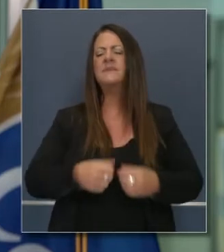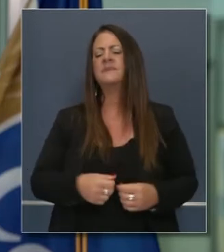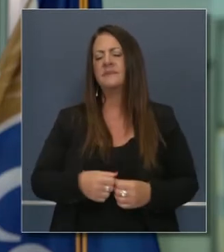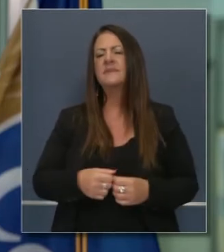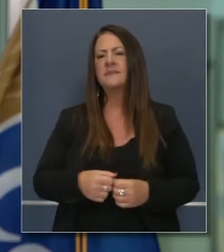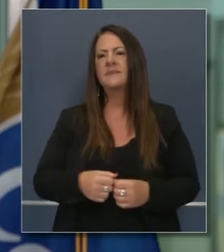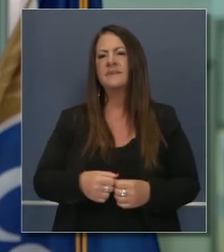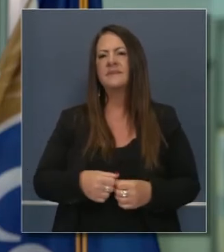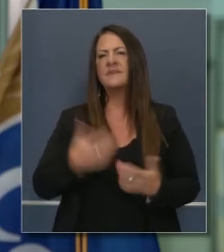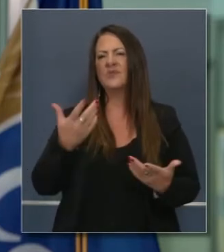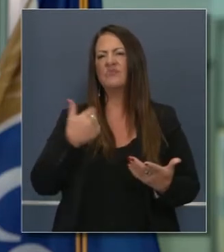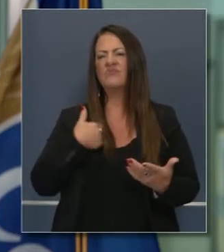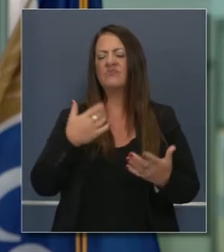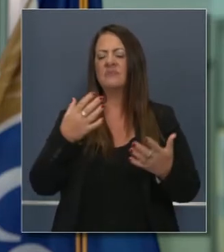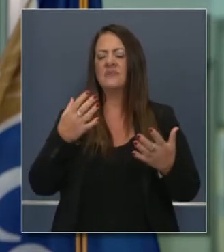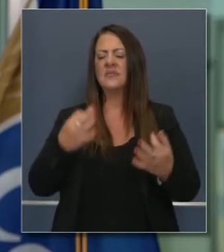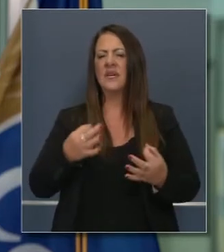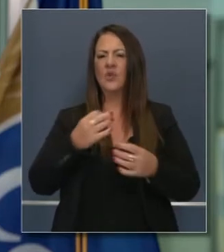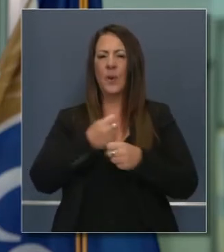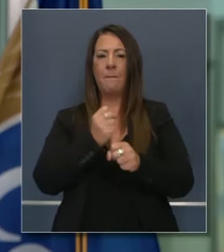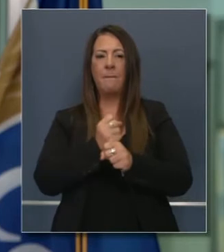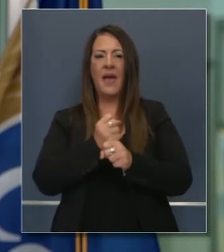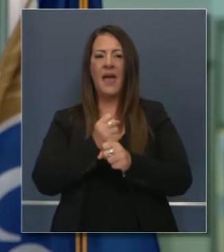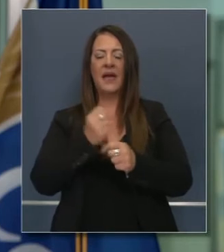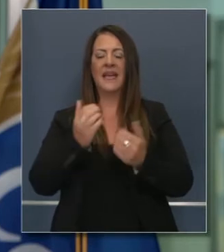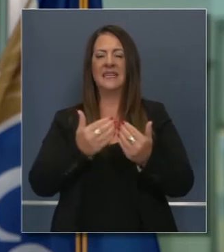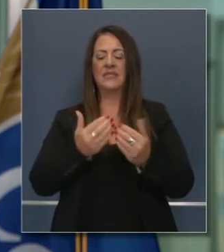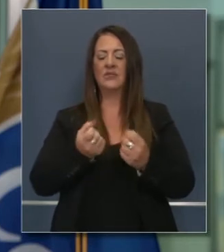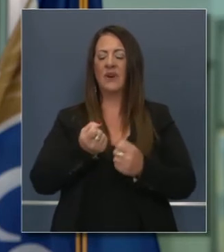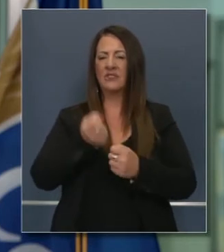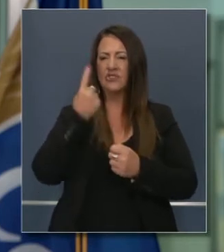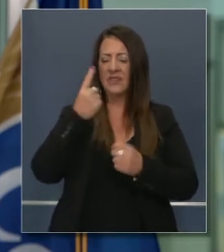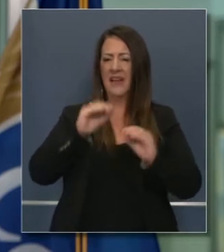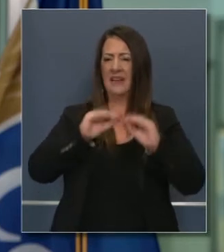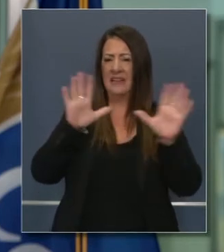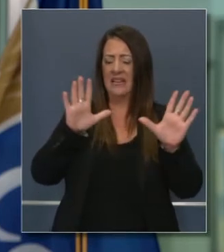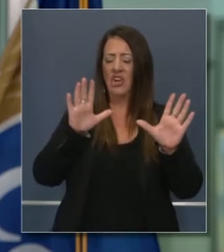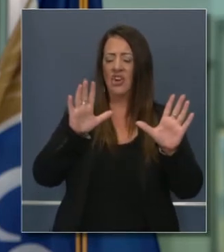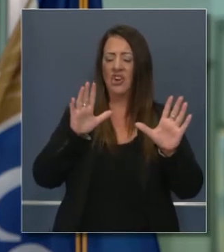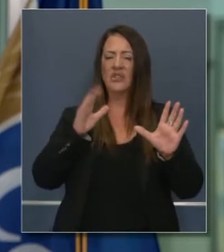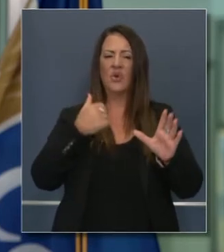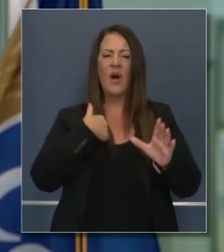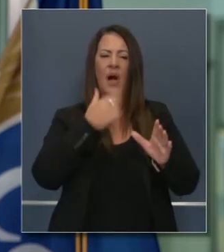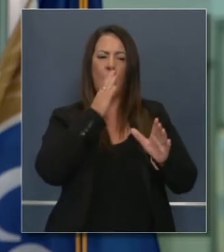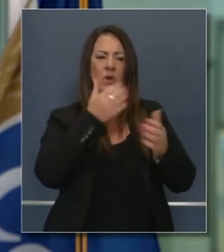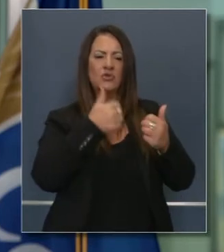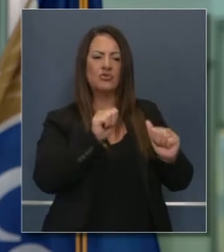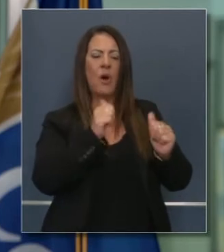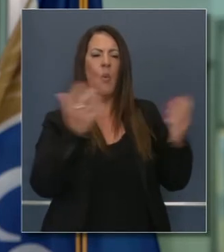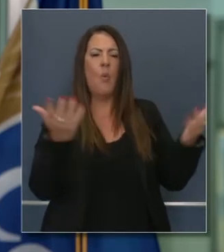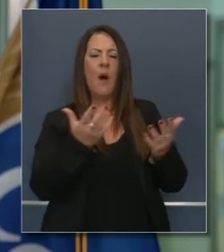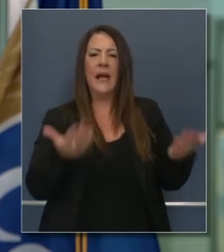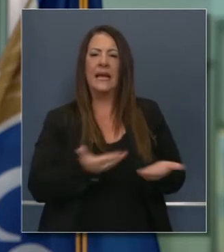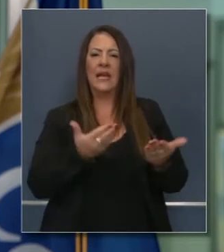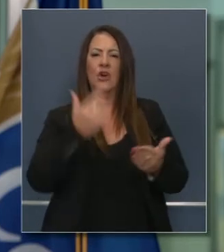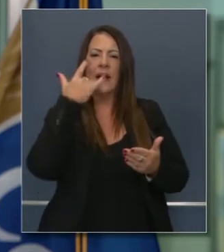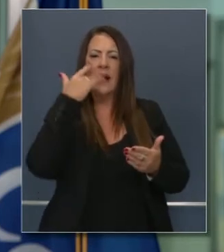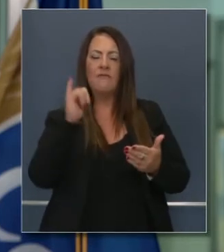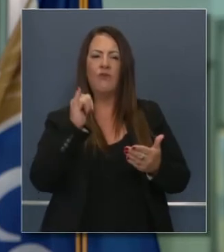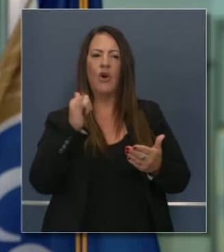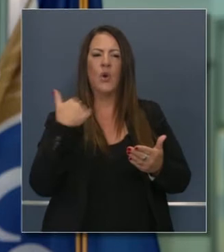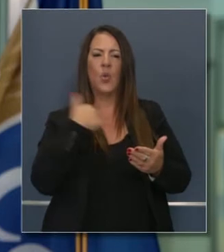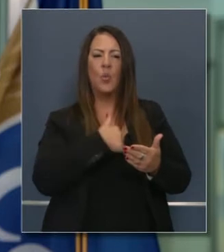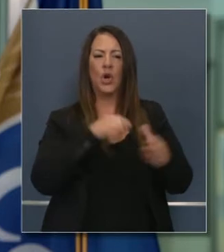mis responsabilidades financieras. Y entonces tratando de entender todo eso voy a tratar de darle sentido a lo que el estado de